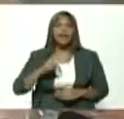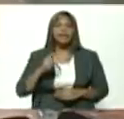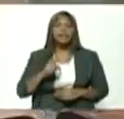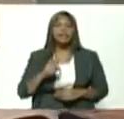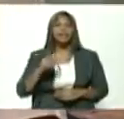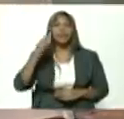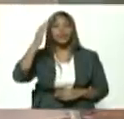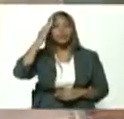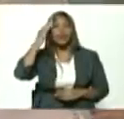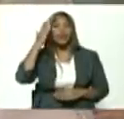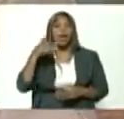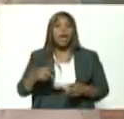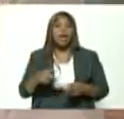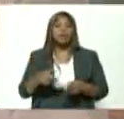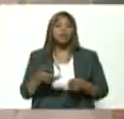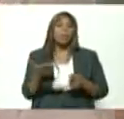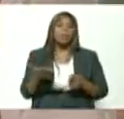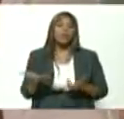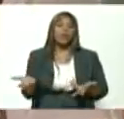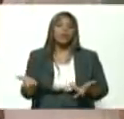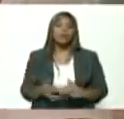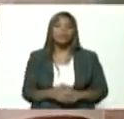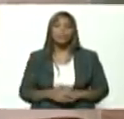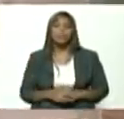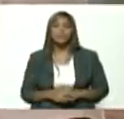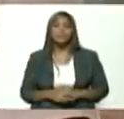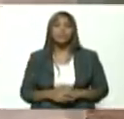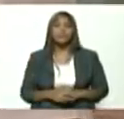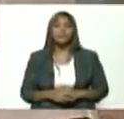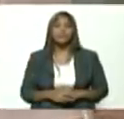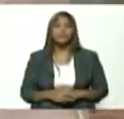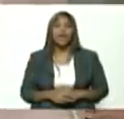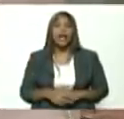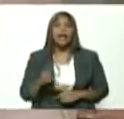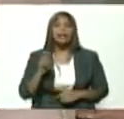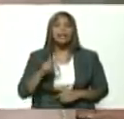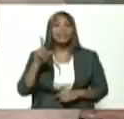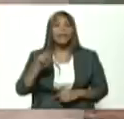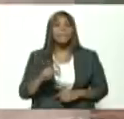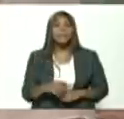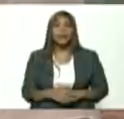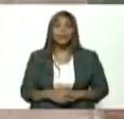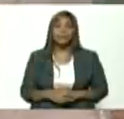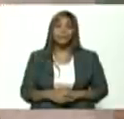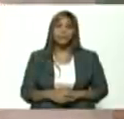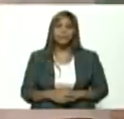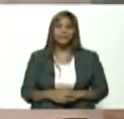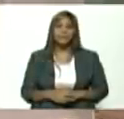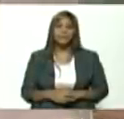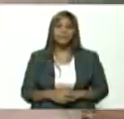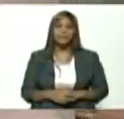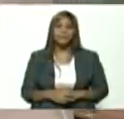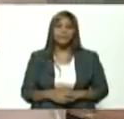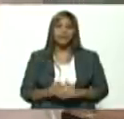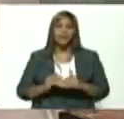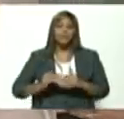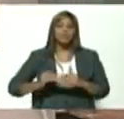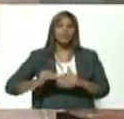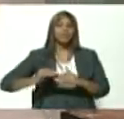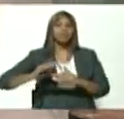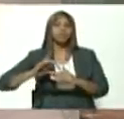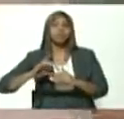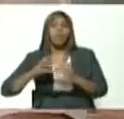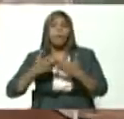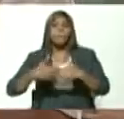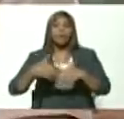en cuenta señor presidente es necesario también presidente elevar la producción del petróleo